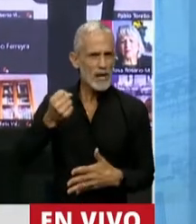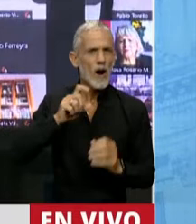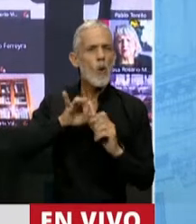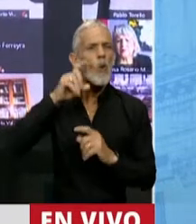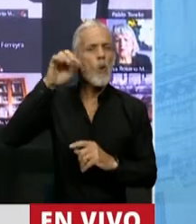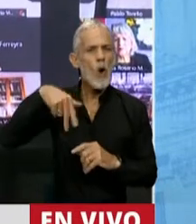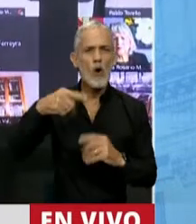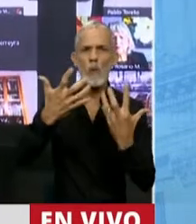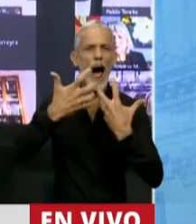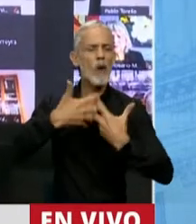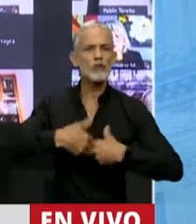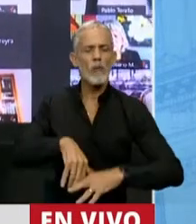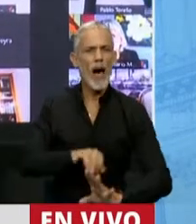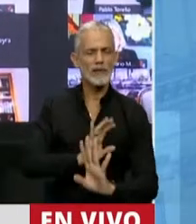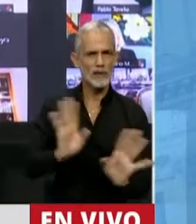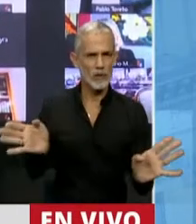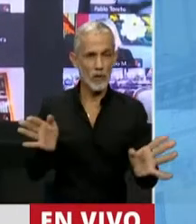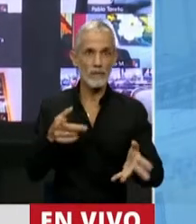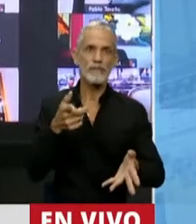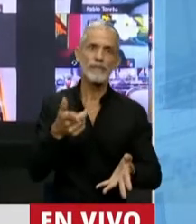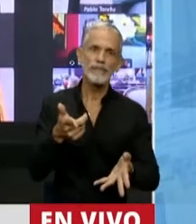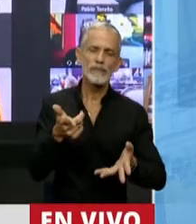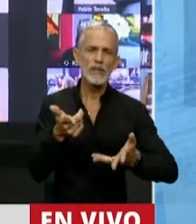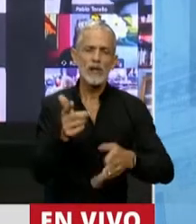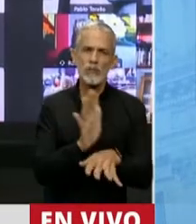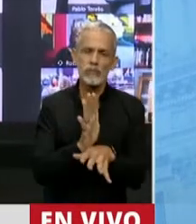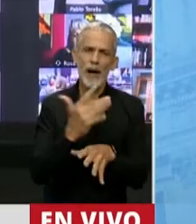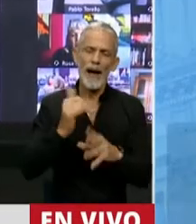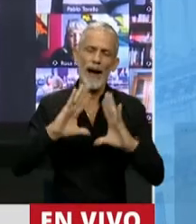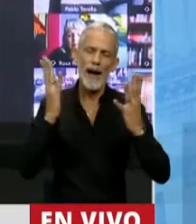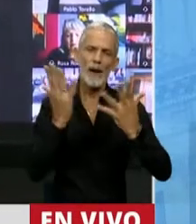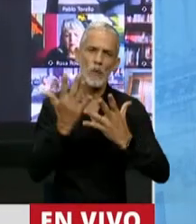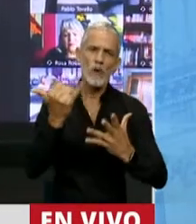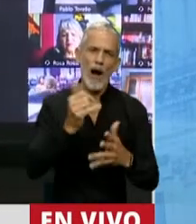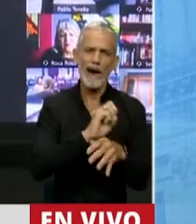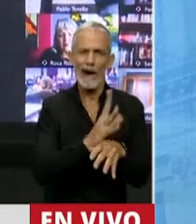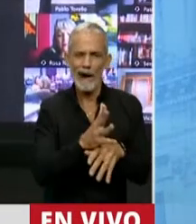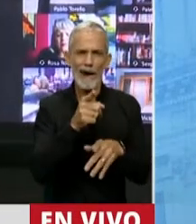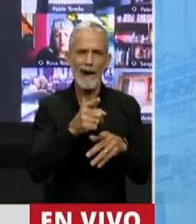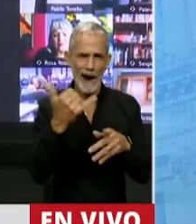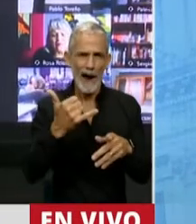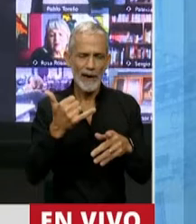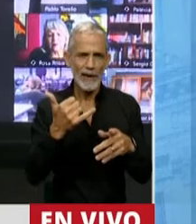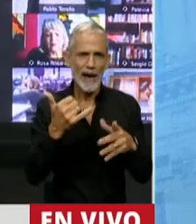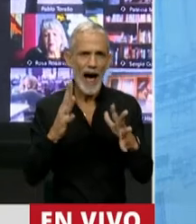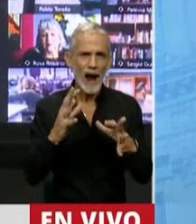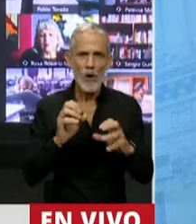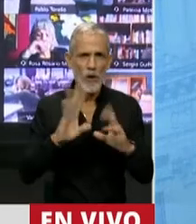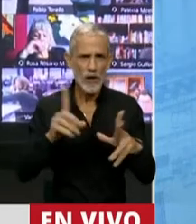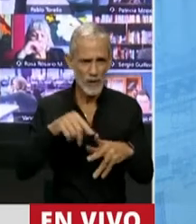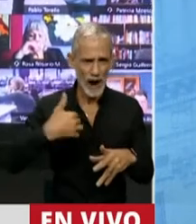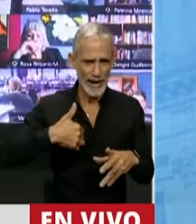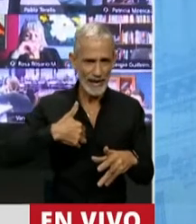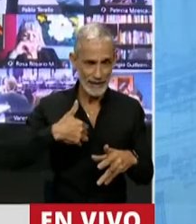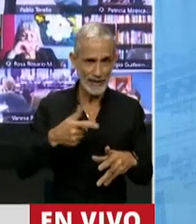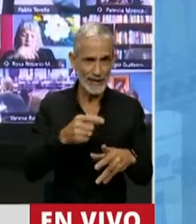automático. Han utilizado un flagelo que tiene el mundo, han utilizado un flagelo que tiene la Argentina